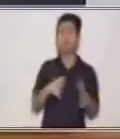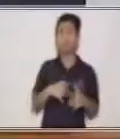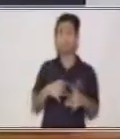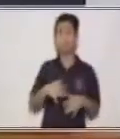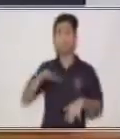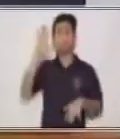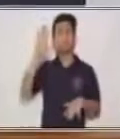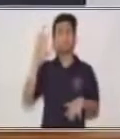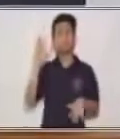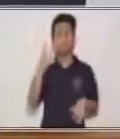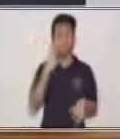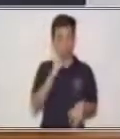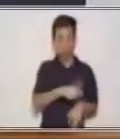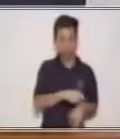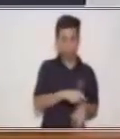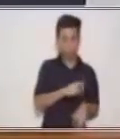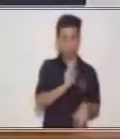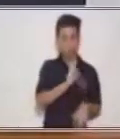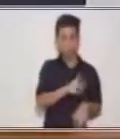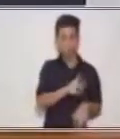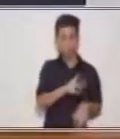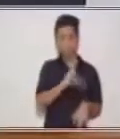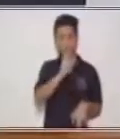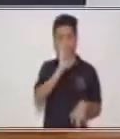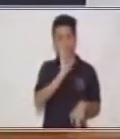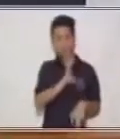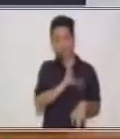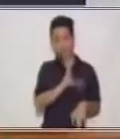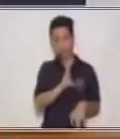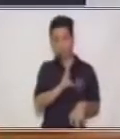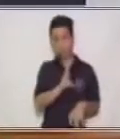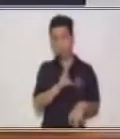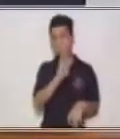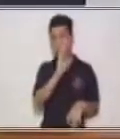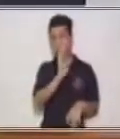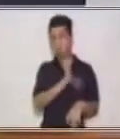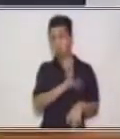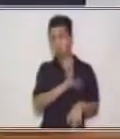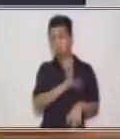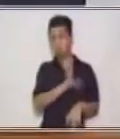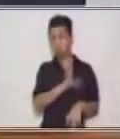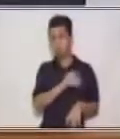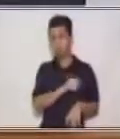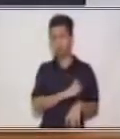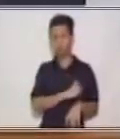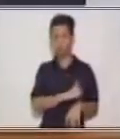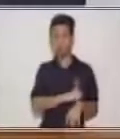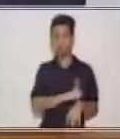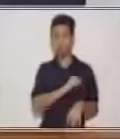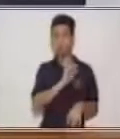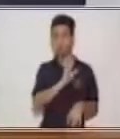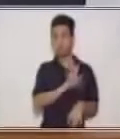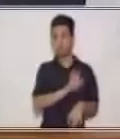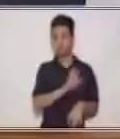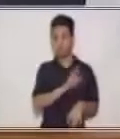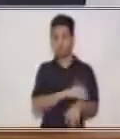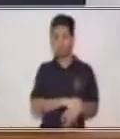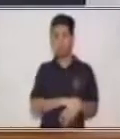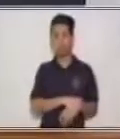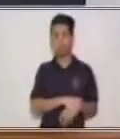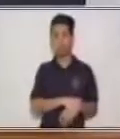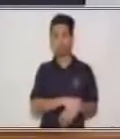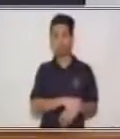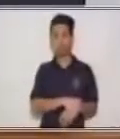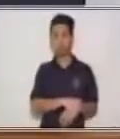1, 2, 3, 4, 5,